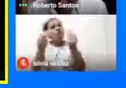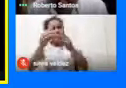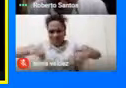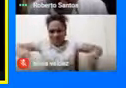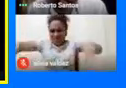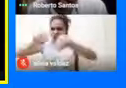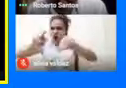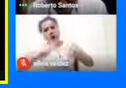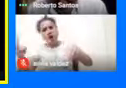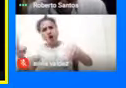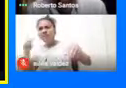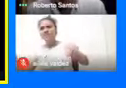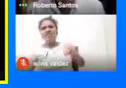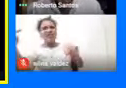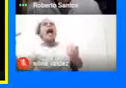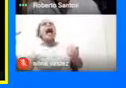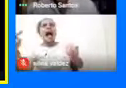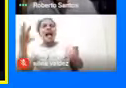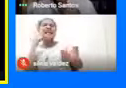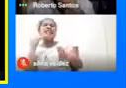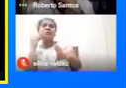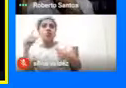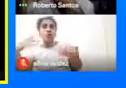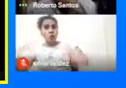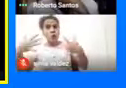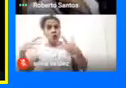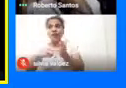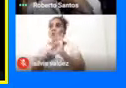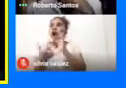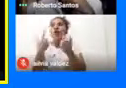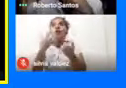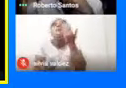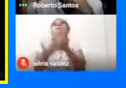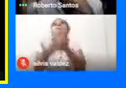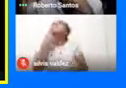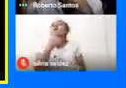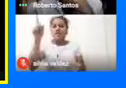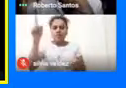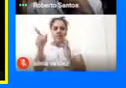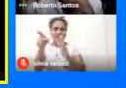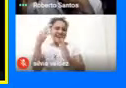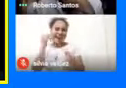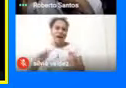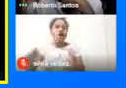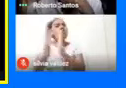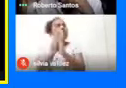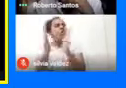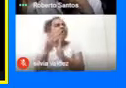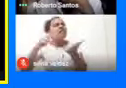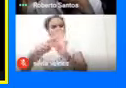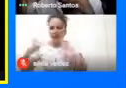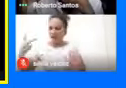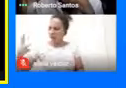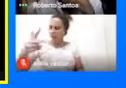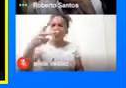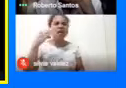Desde otra perspectiva Y eso ha sido Un hit Para ellos Entonces cuéntanos De qué se trata Esa caminata De las abuelas